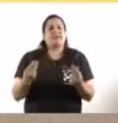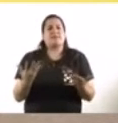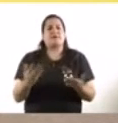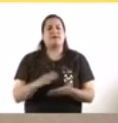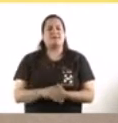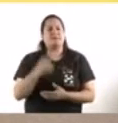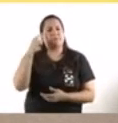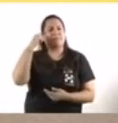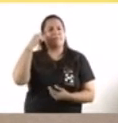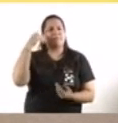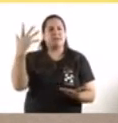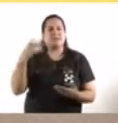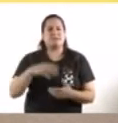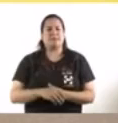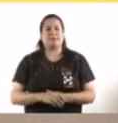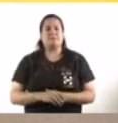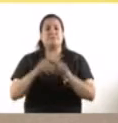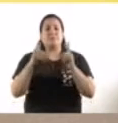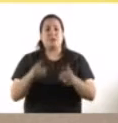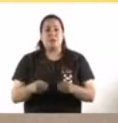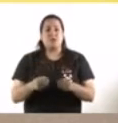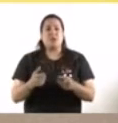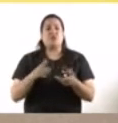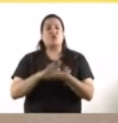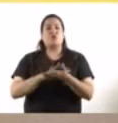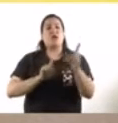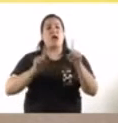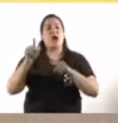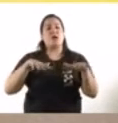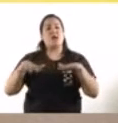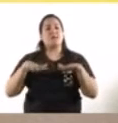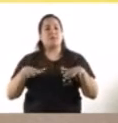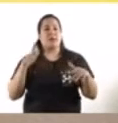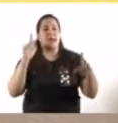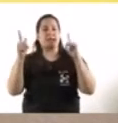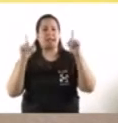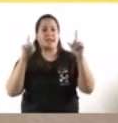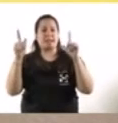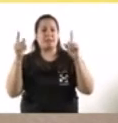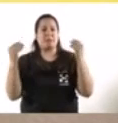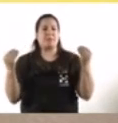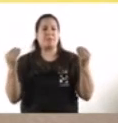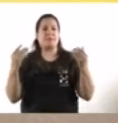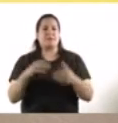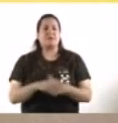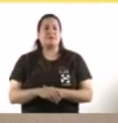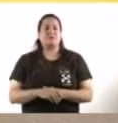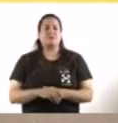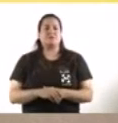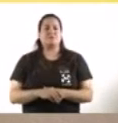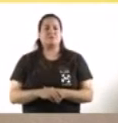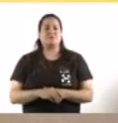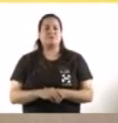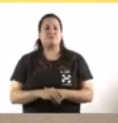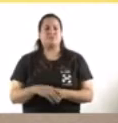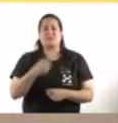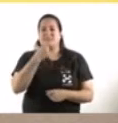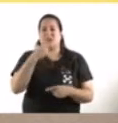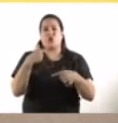misma idea para lo que tiene que ver con las actividades recreativas si también parte también del mismo criterio y por último